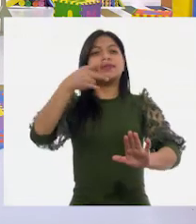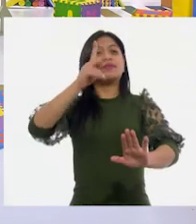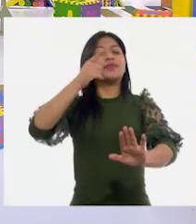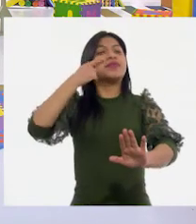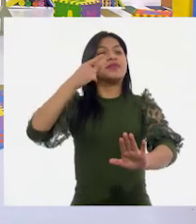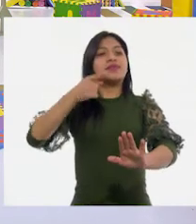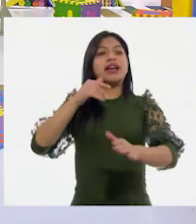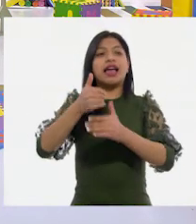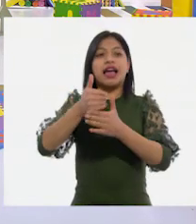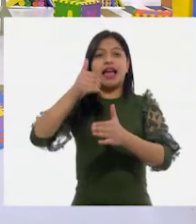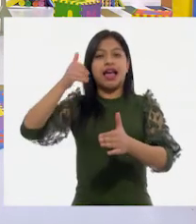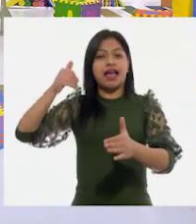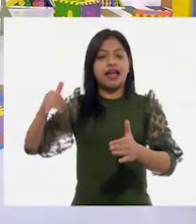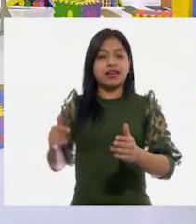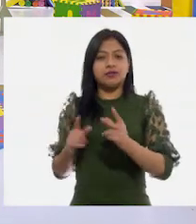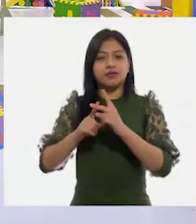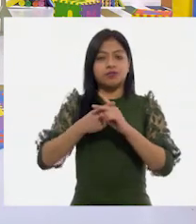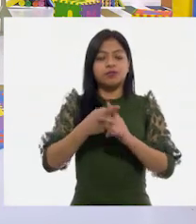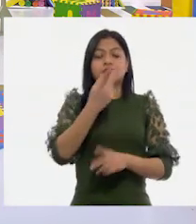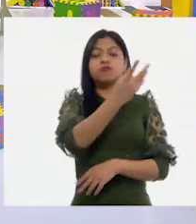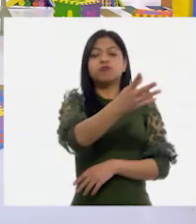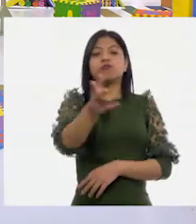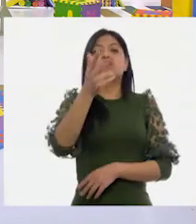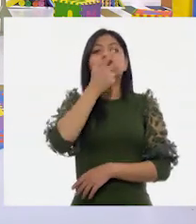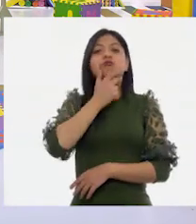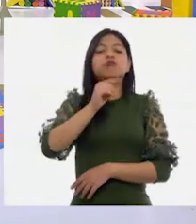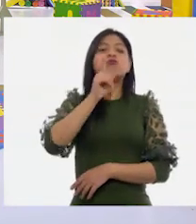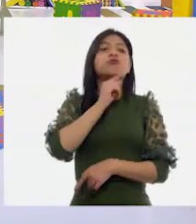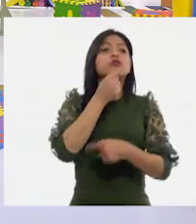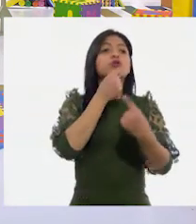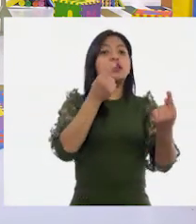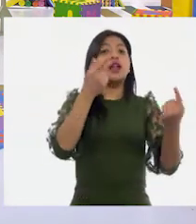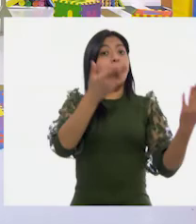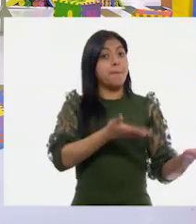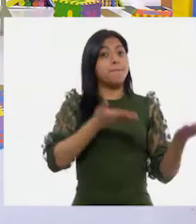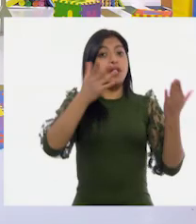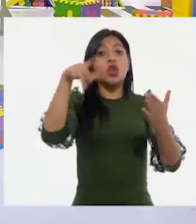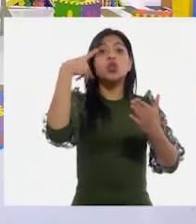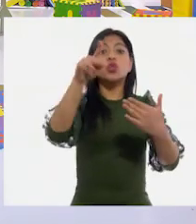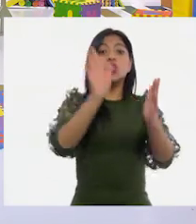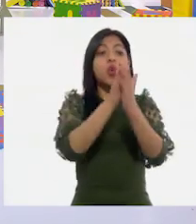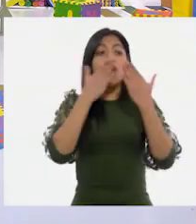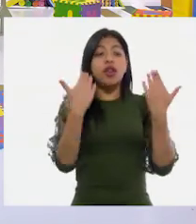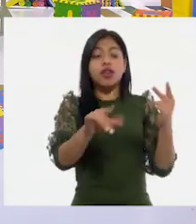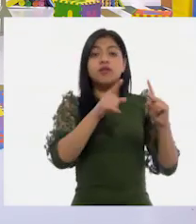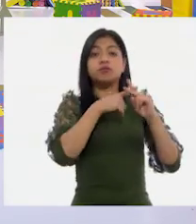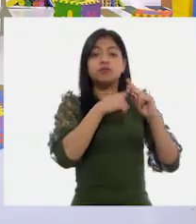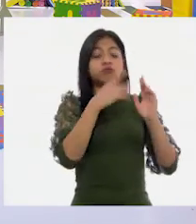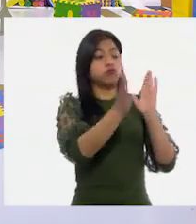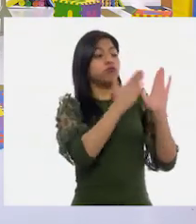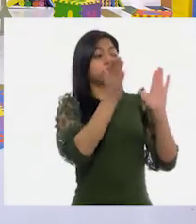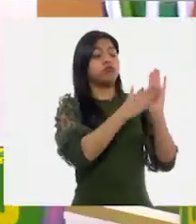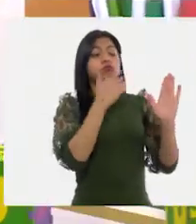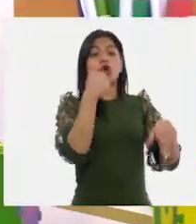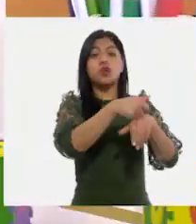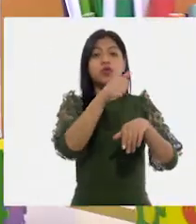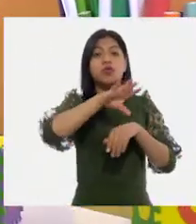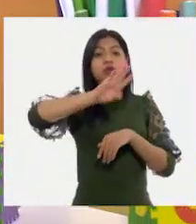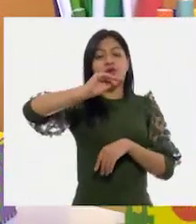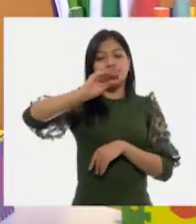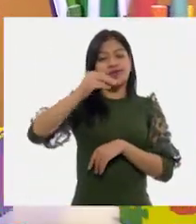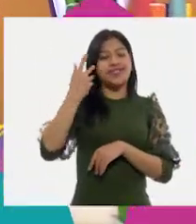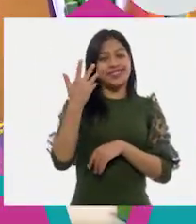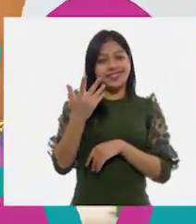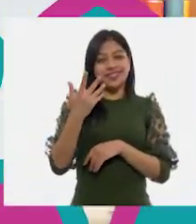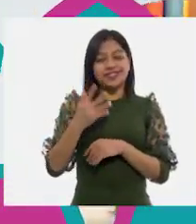antes de empezar? Les vamos a decir a las niñas y a los niños que vayan por su libro de matemáticas y lo abran en la página número 95.